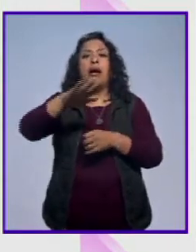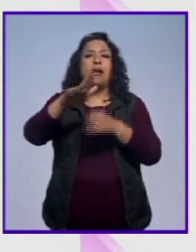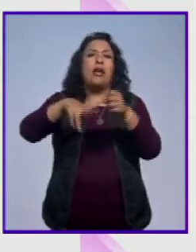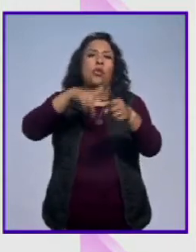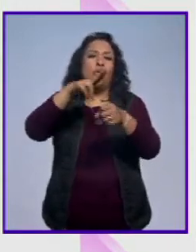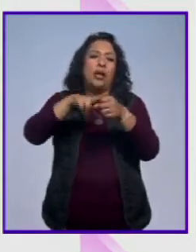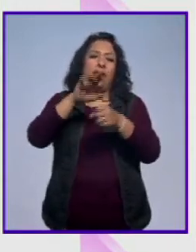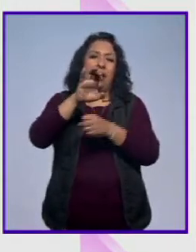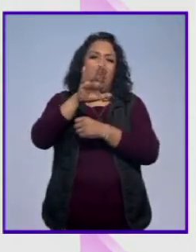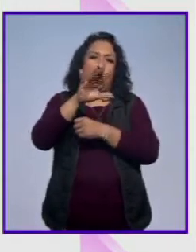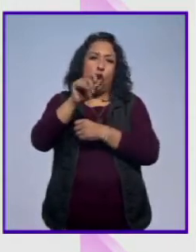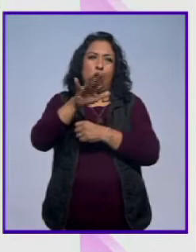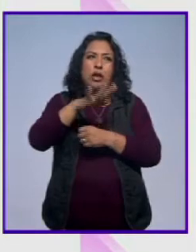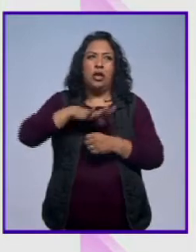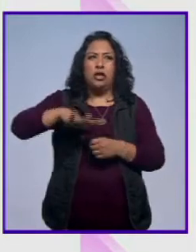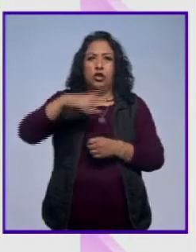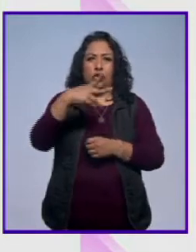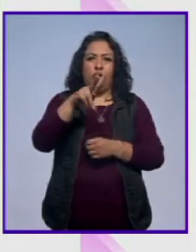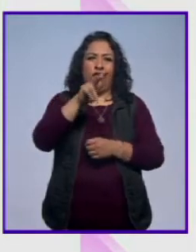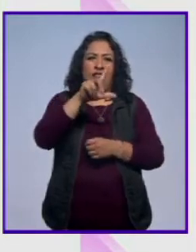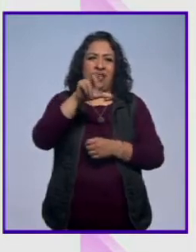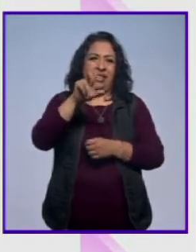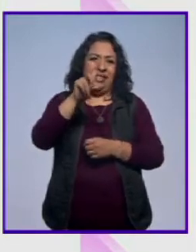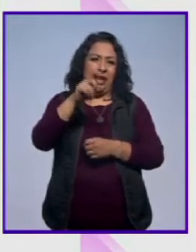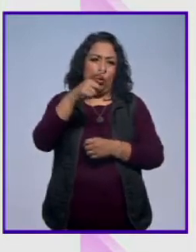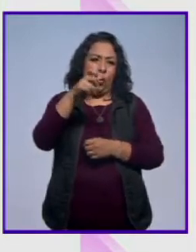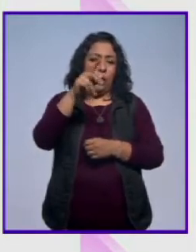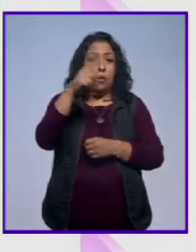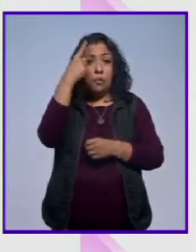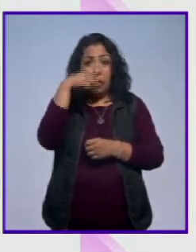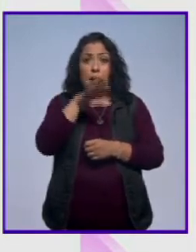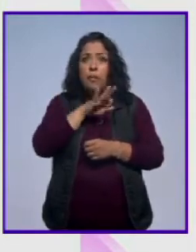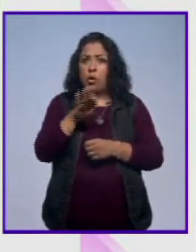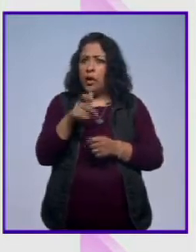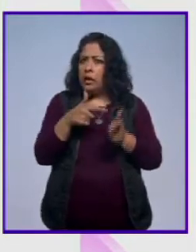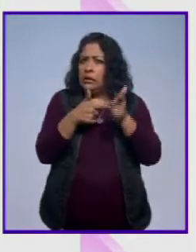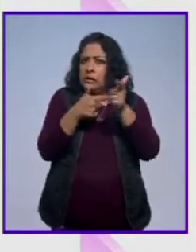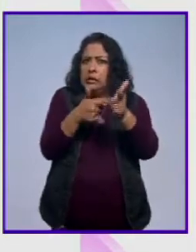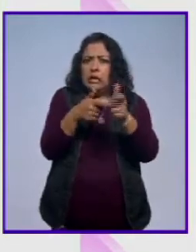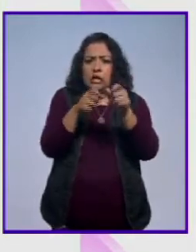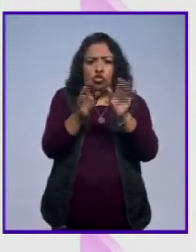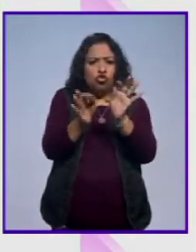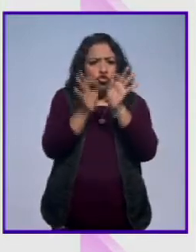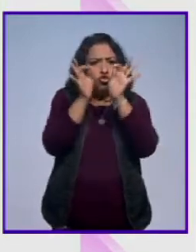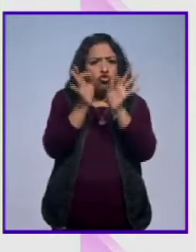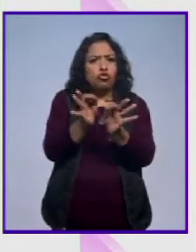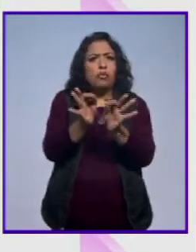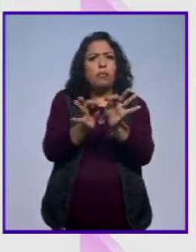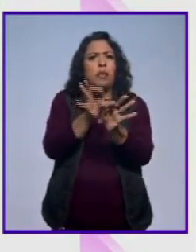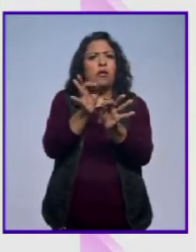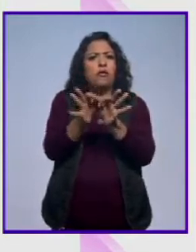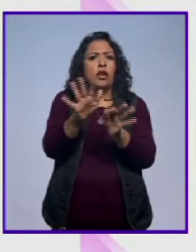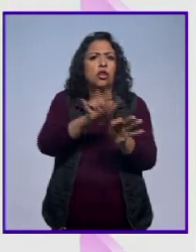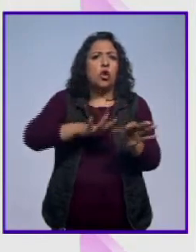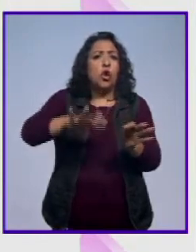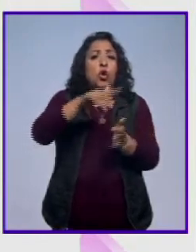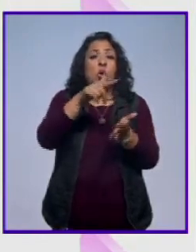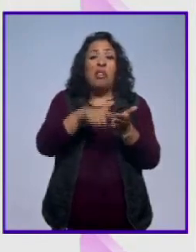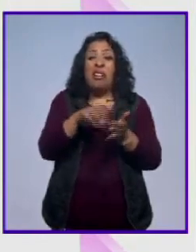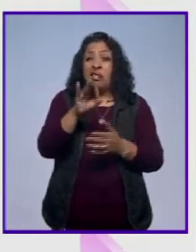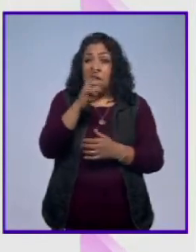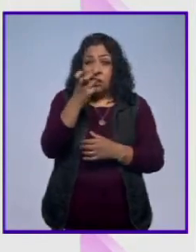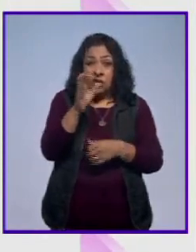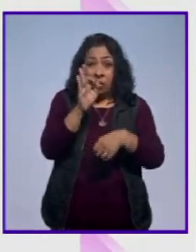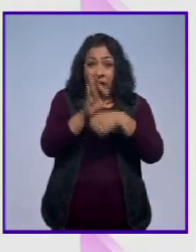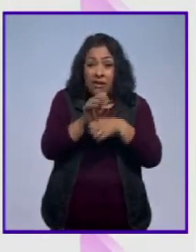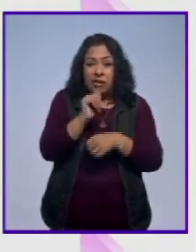del entorno del propio Valle de Guadalupe para poder mantener la integridad de esta región. Si no, bueno, pues vamos